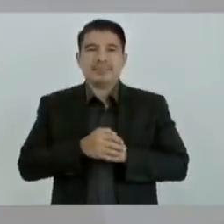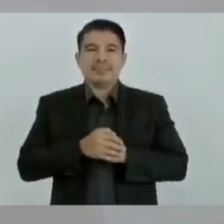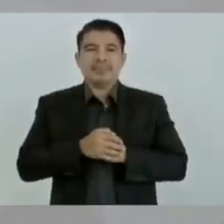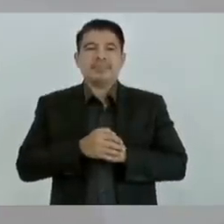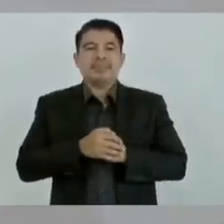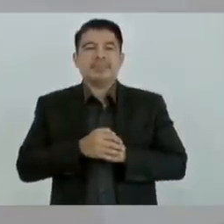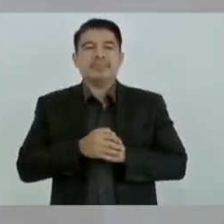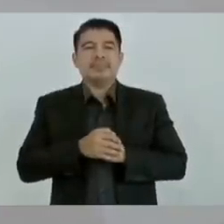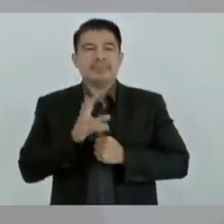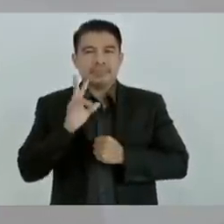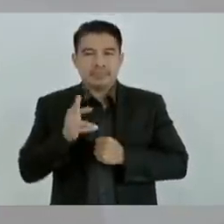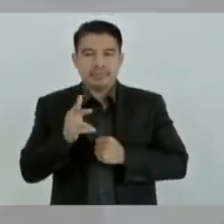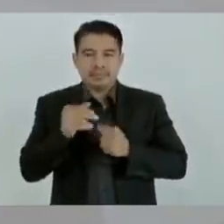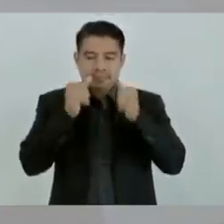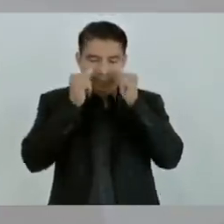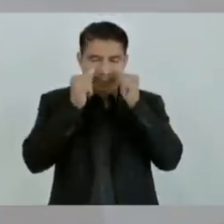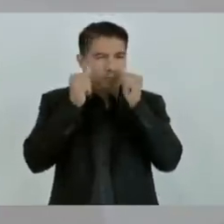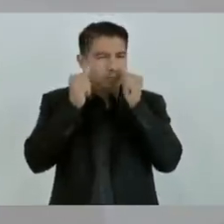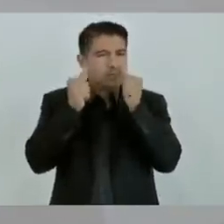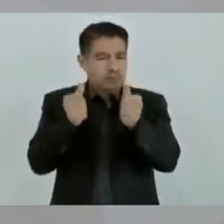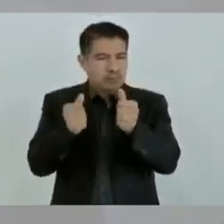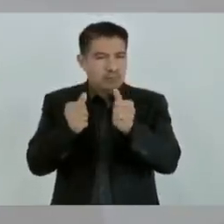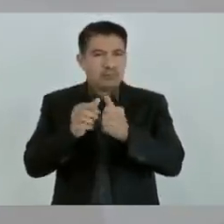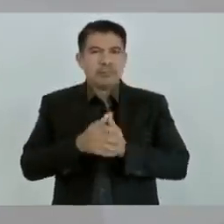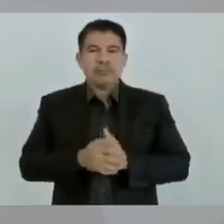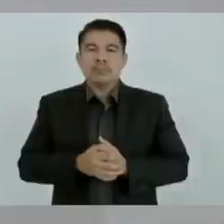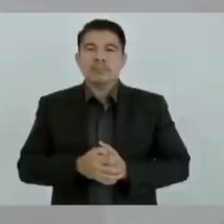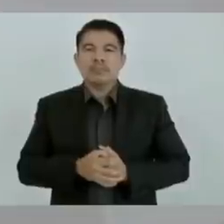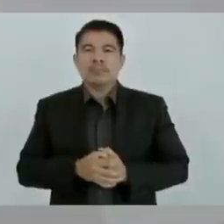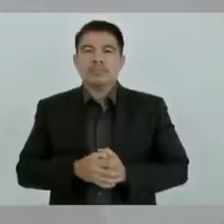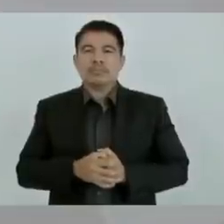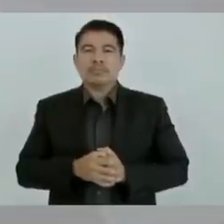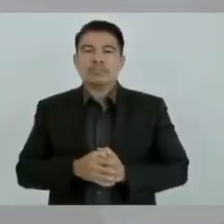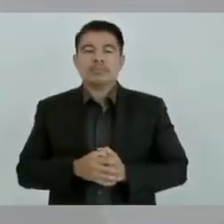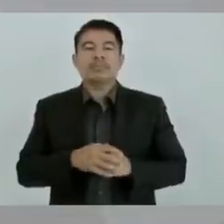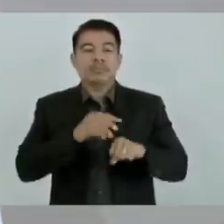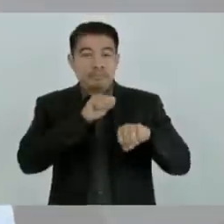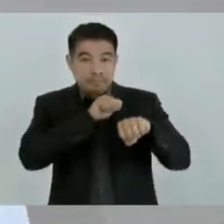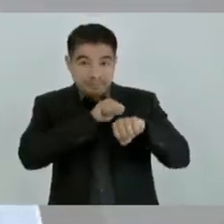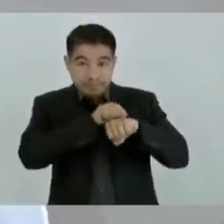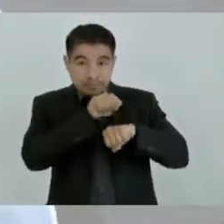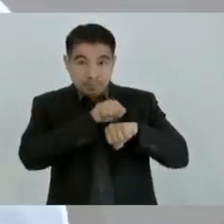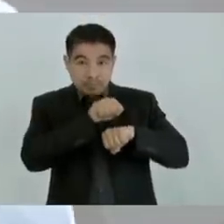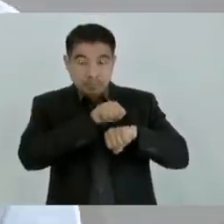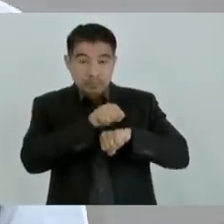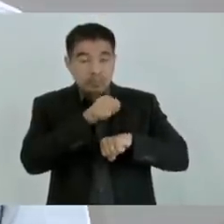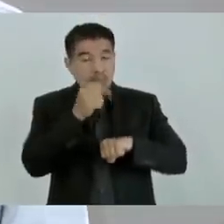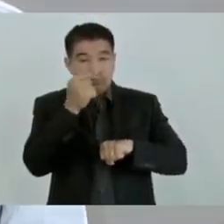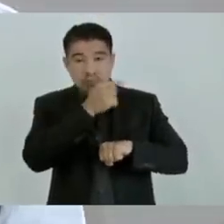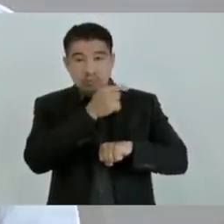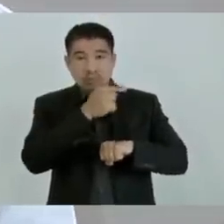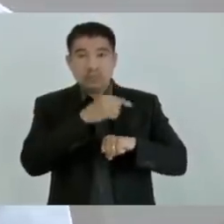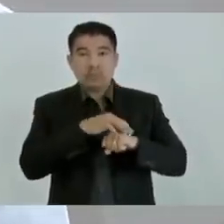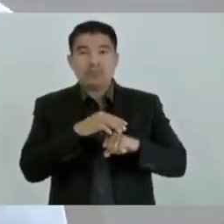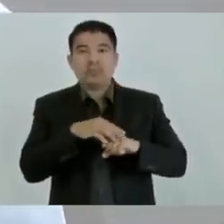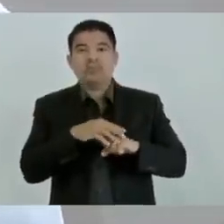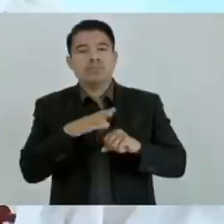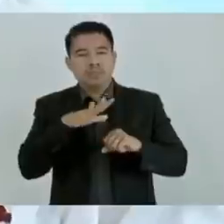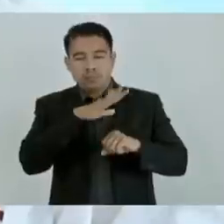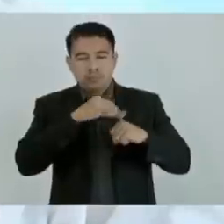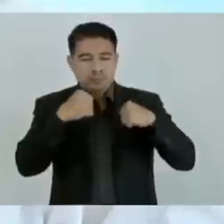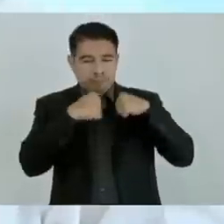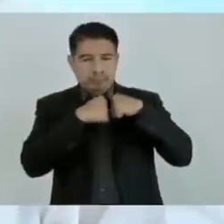Tapachula y toda la